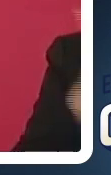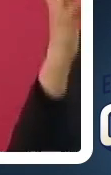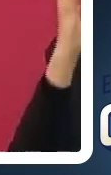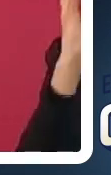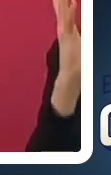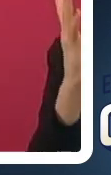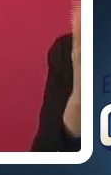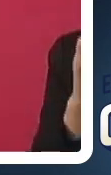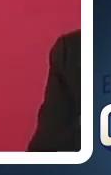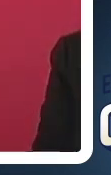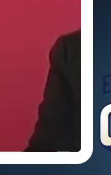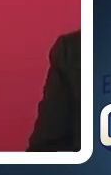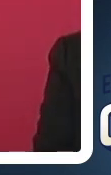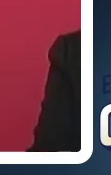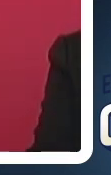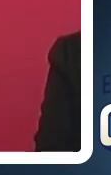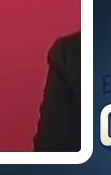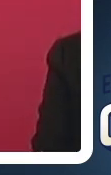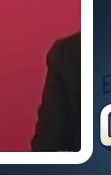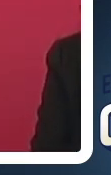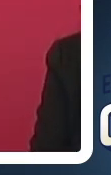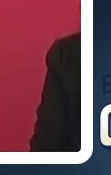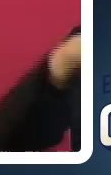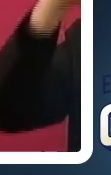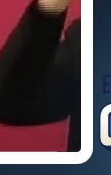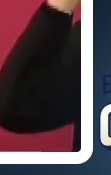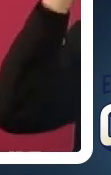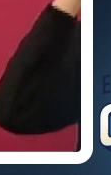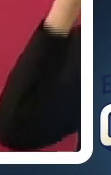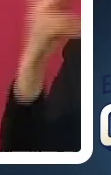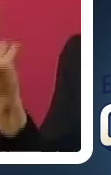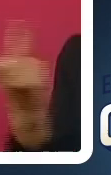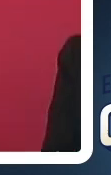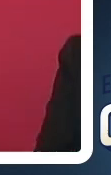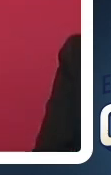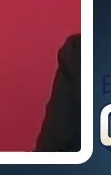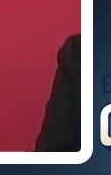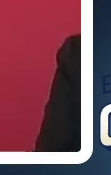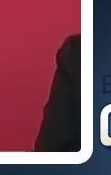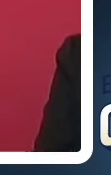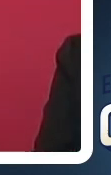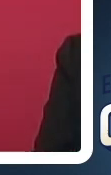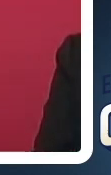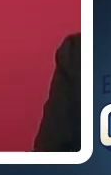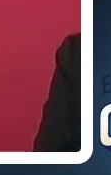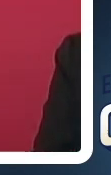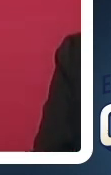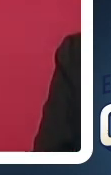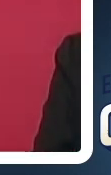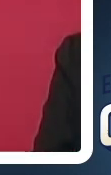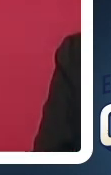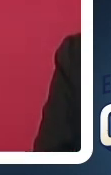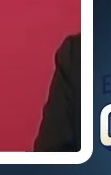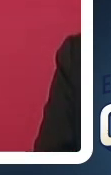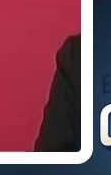el Banco BBVA, Bancomer... El modelo